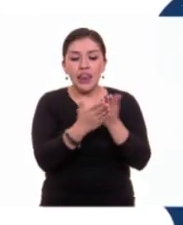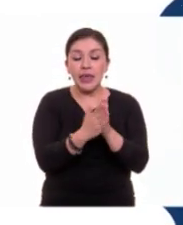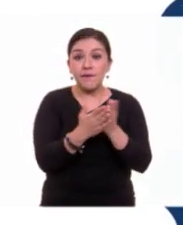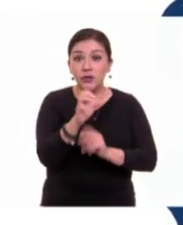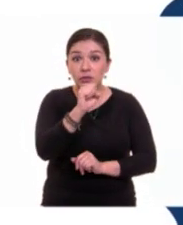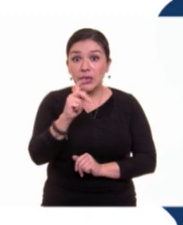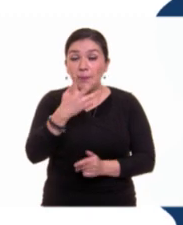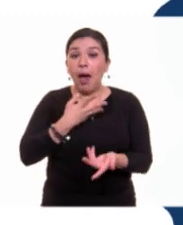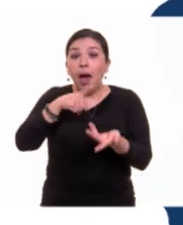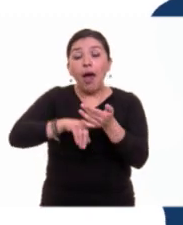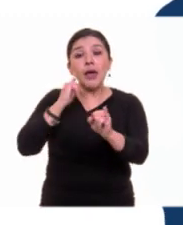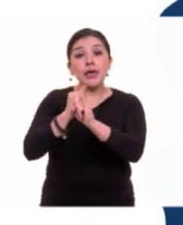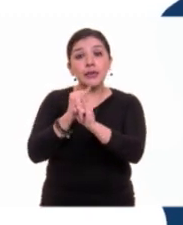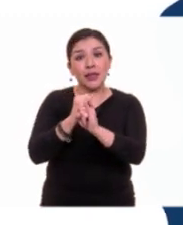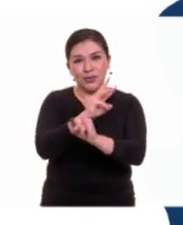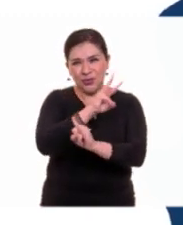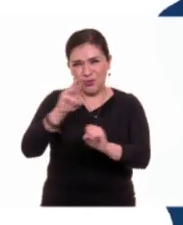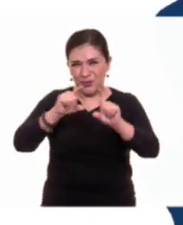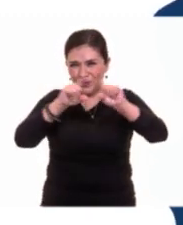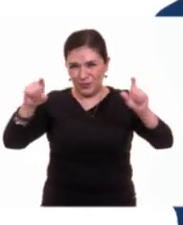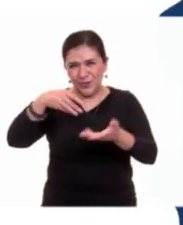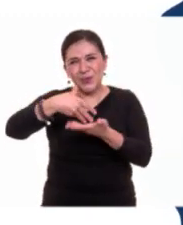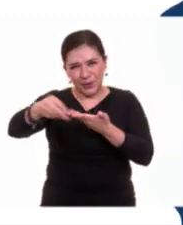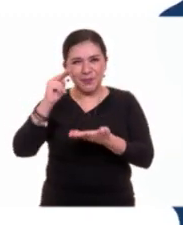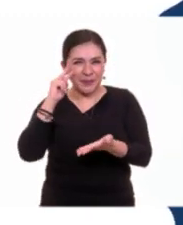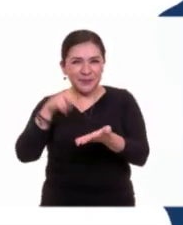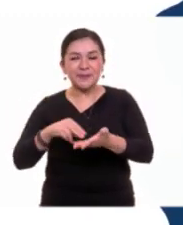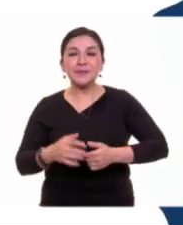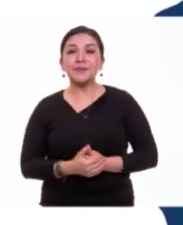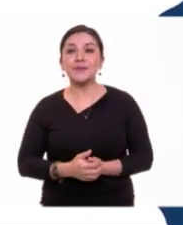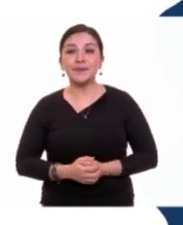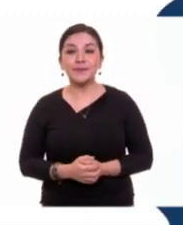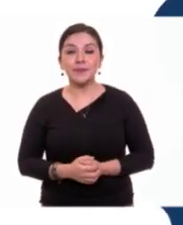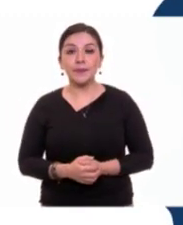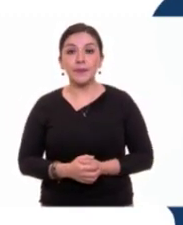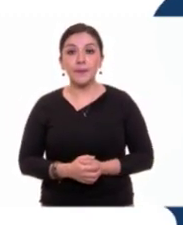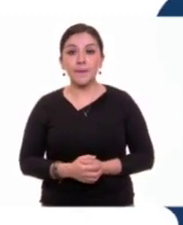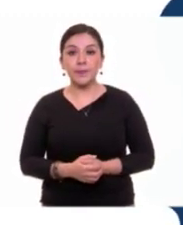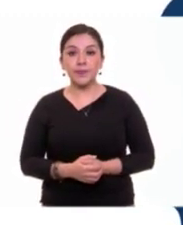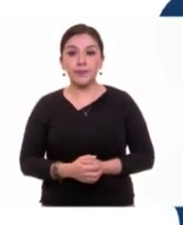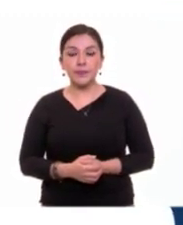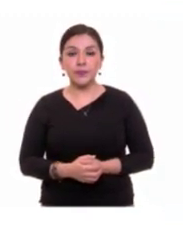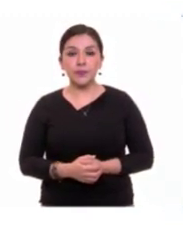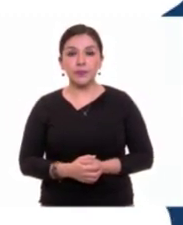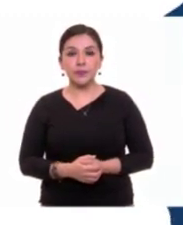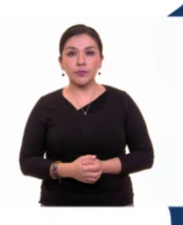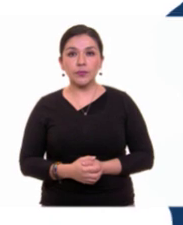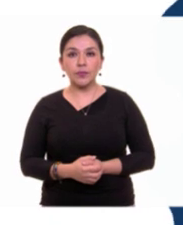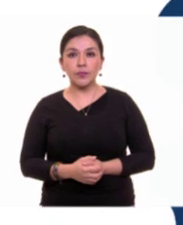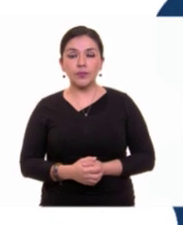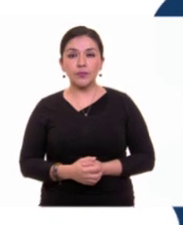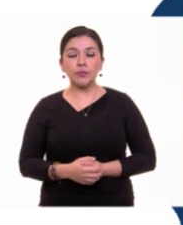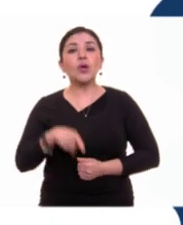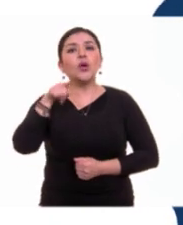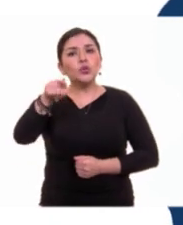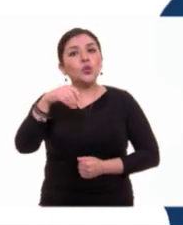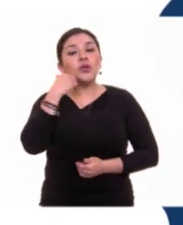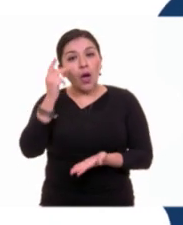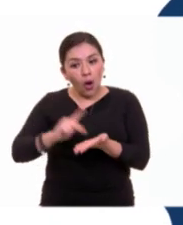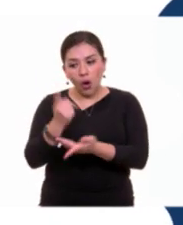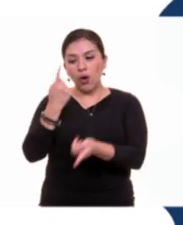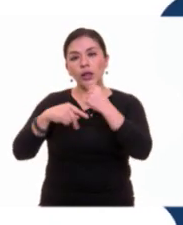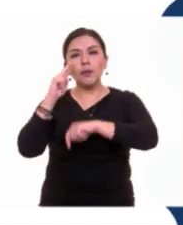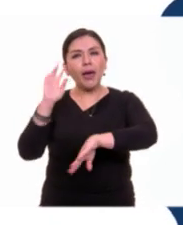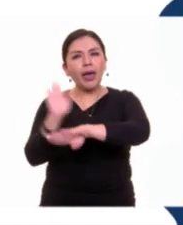libros de texto en la página conalitech.cep.gob.mx Si quieres volver a ver los